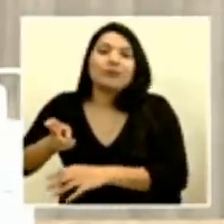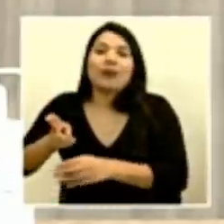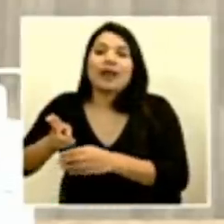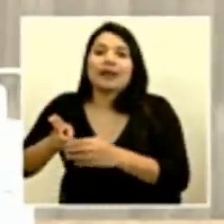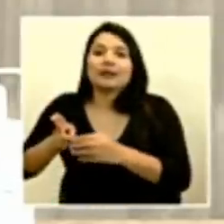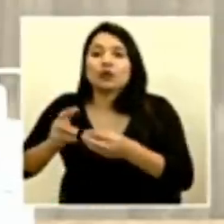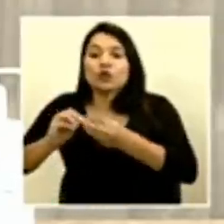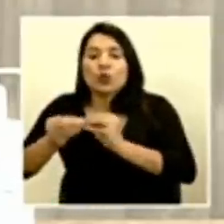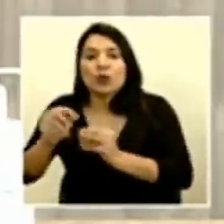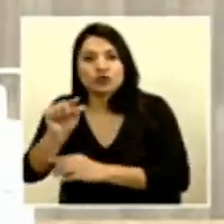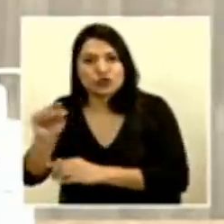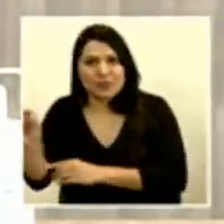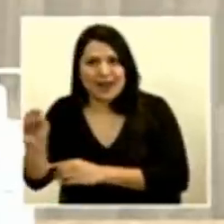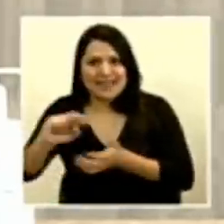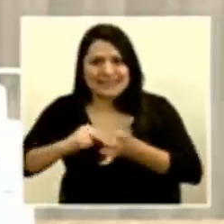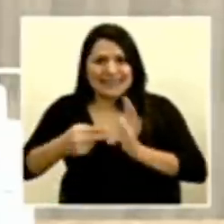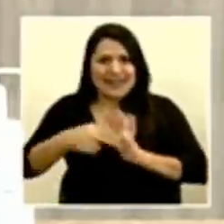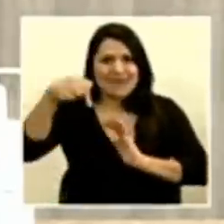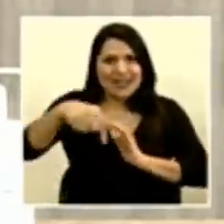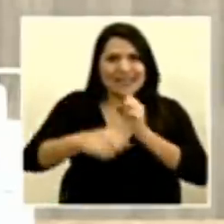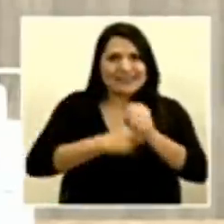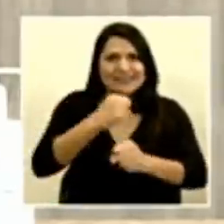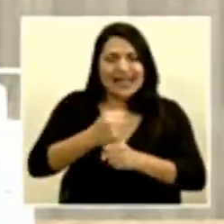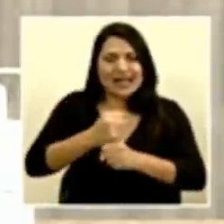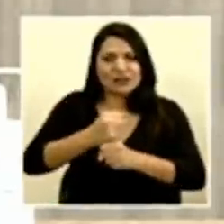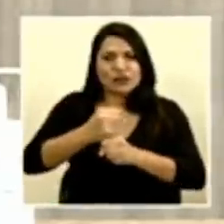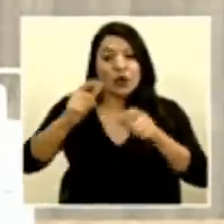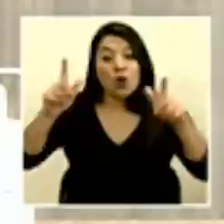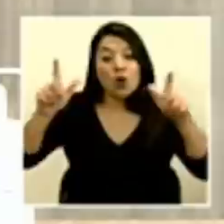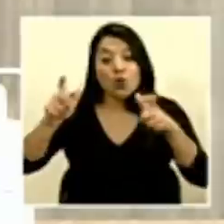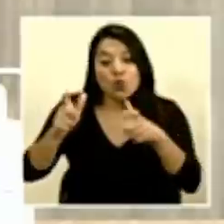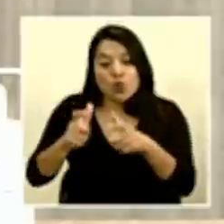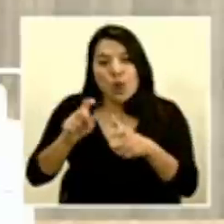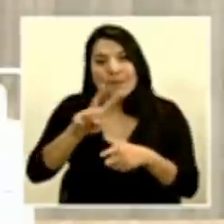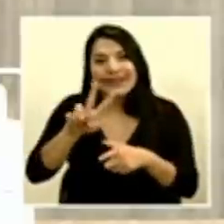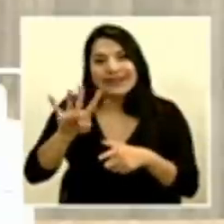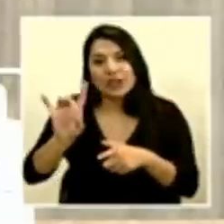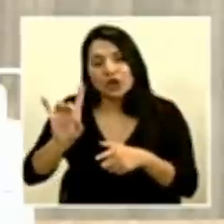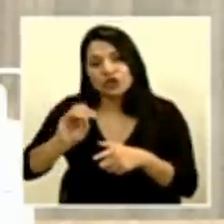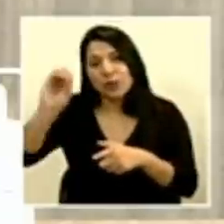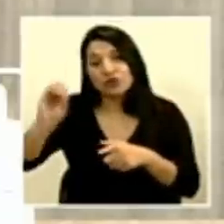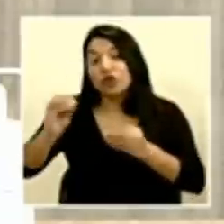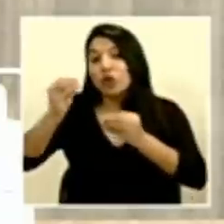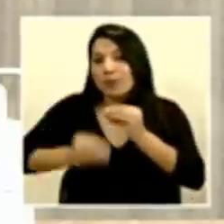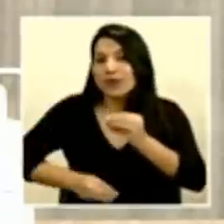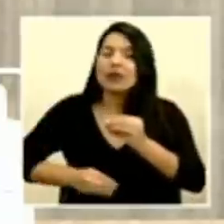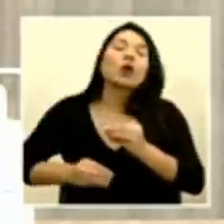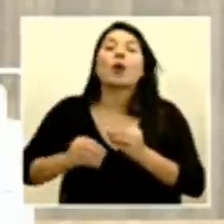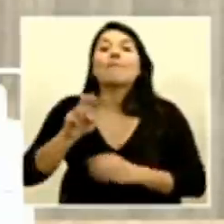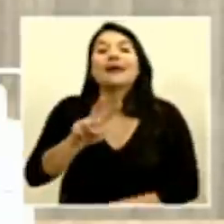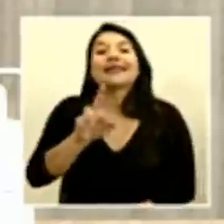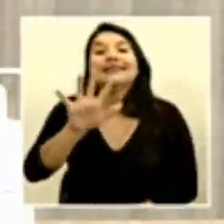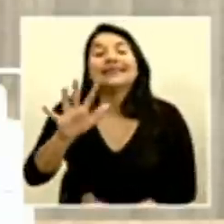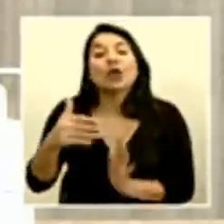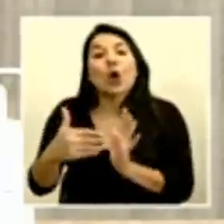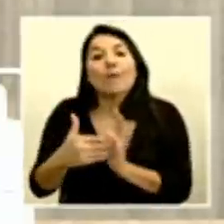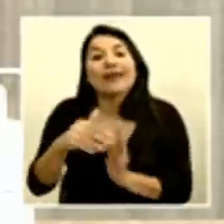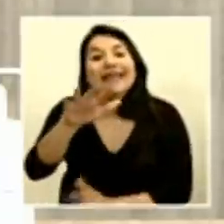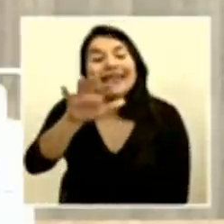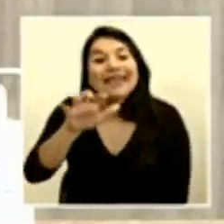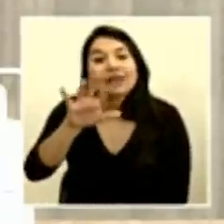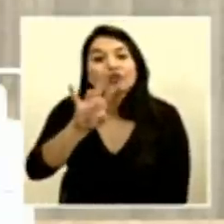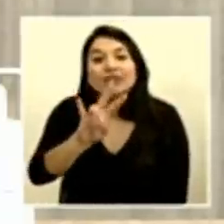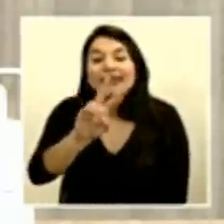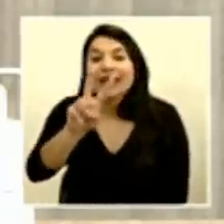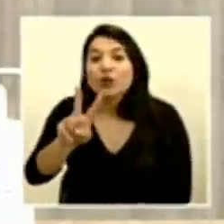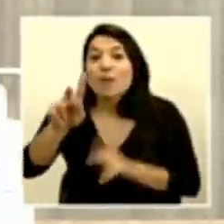disminución de un 28 por ciento, para un total de 25.572 casos menos este